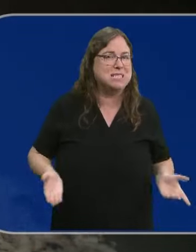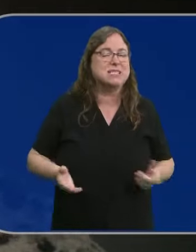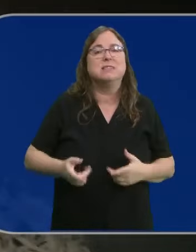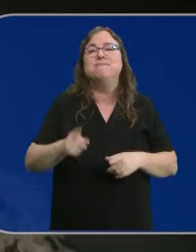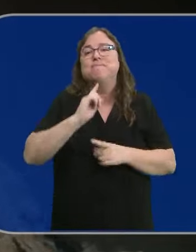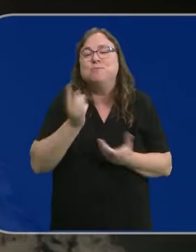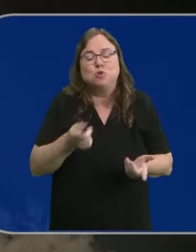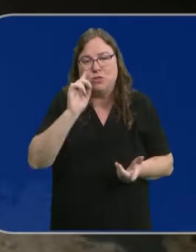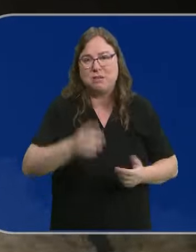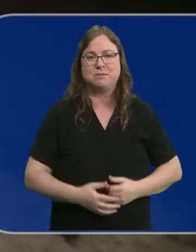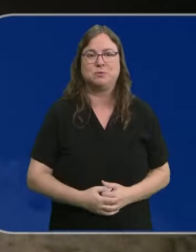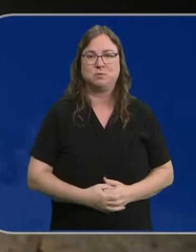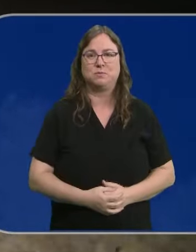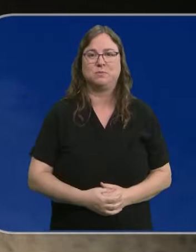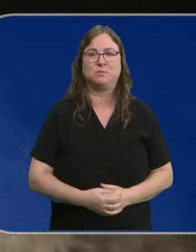nada definitivo.